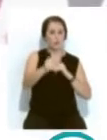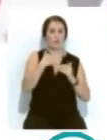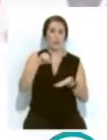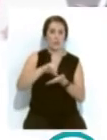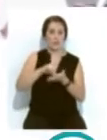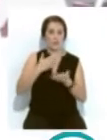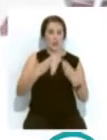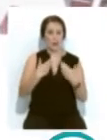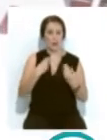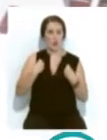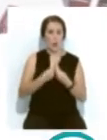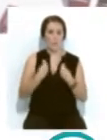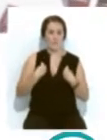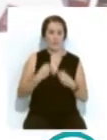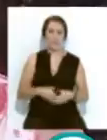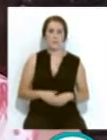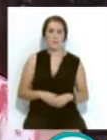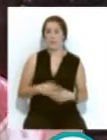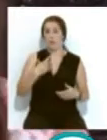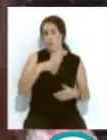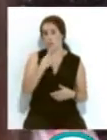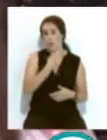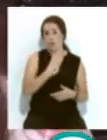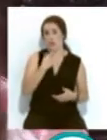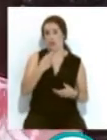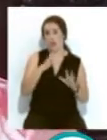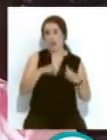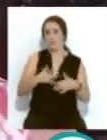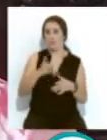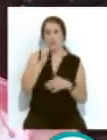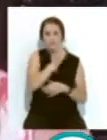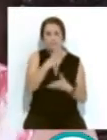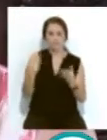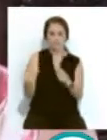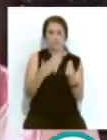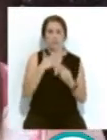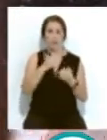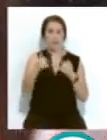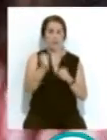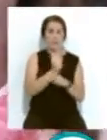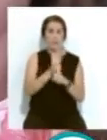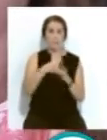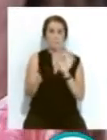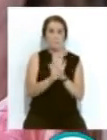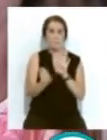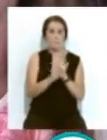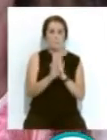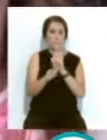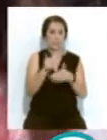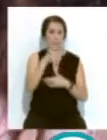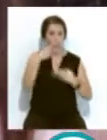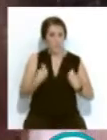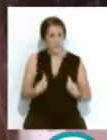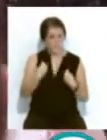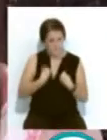cercano y de convivencia. No podemos decir que Cádiz esté turistificada ni muchísimo menos... ...entonces la línea de trabajo va a ser mantener lo que tenemos ahora